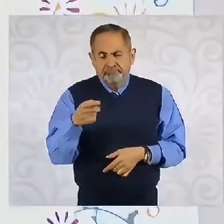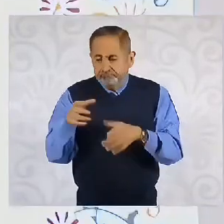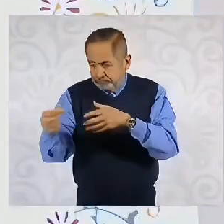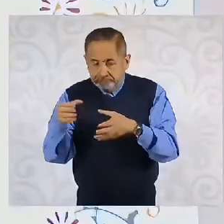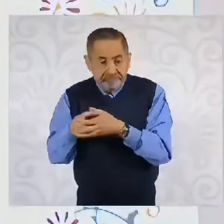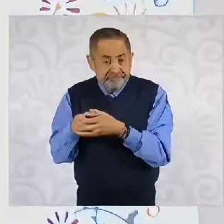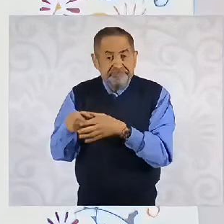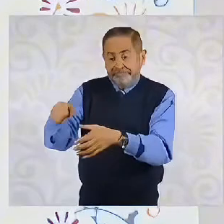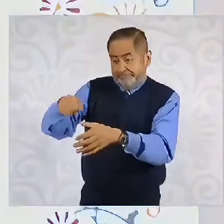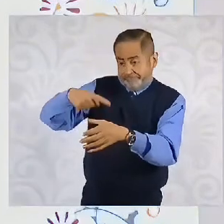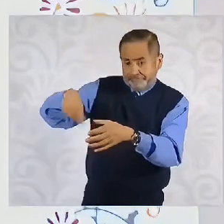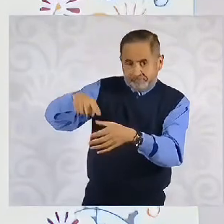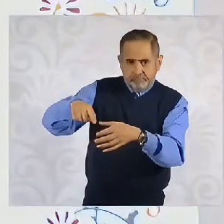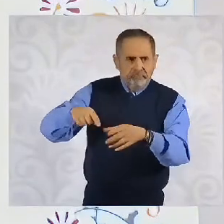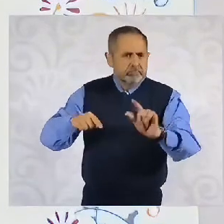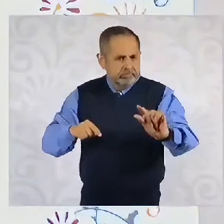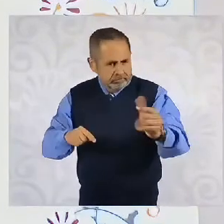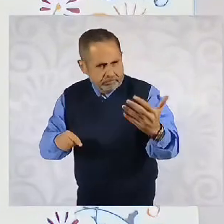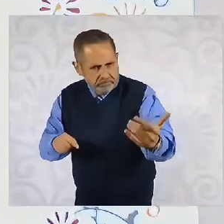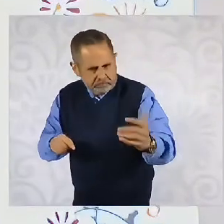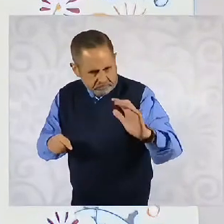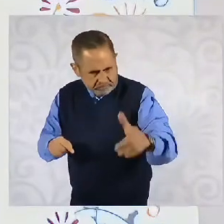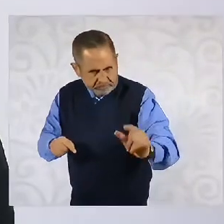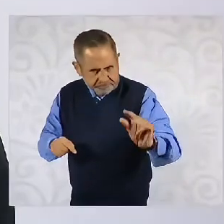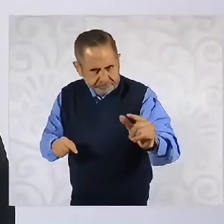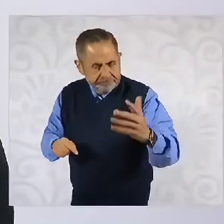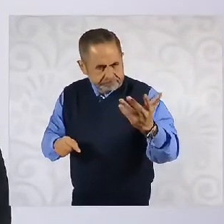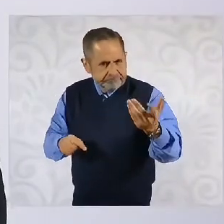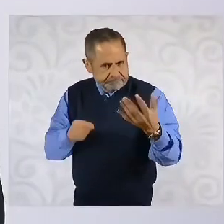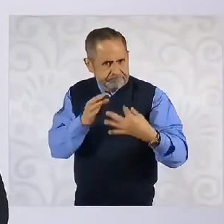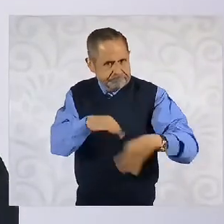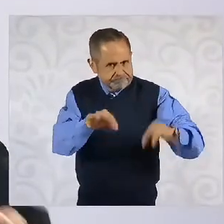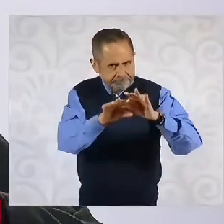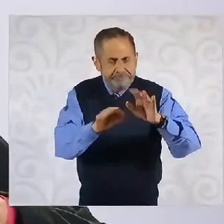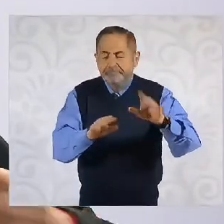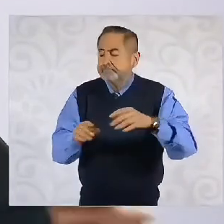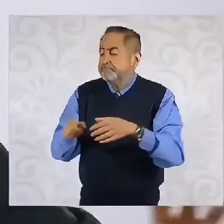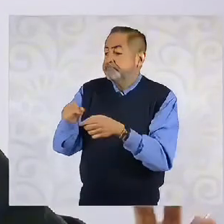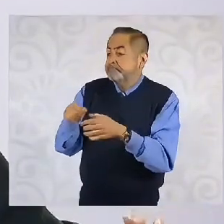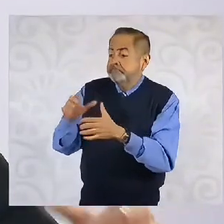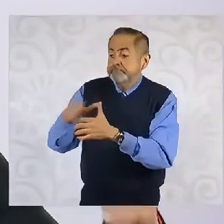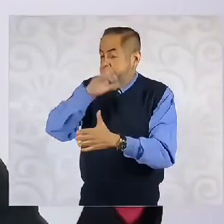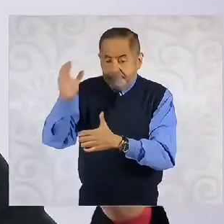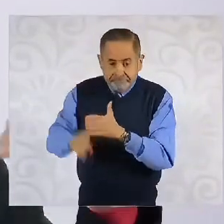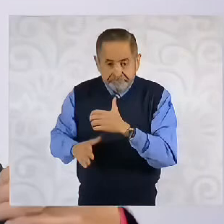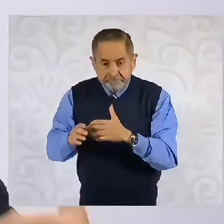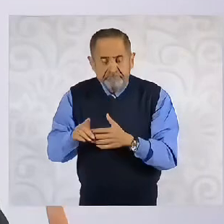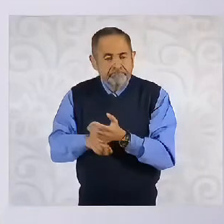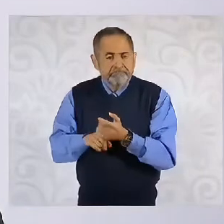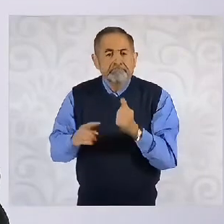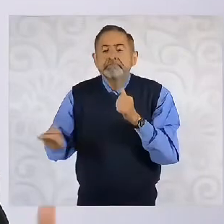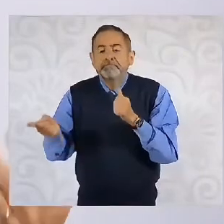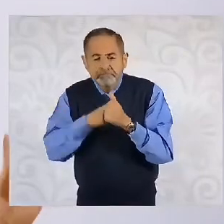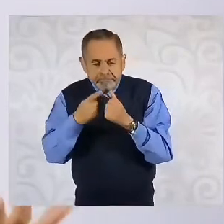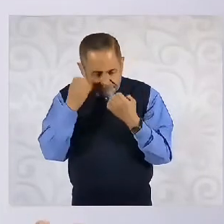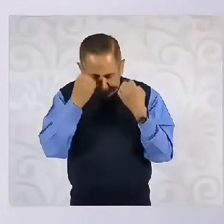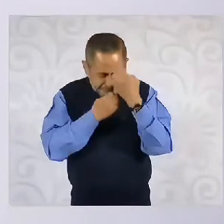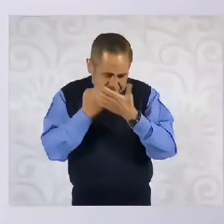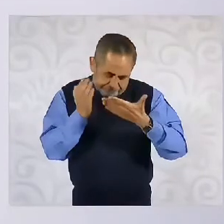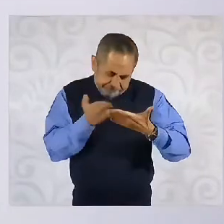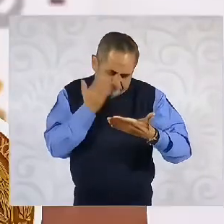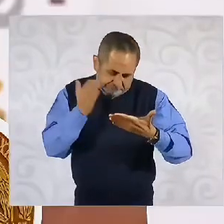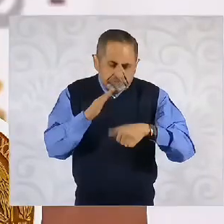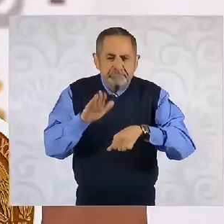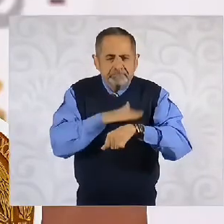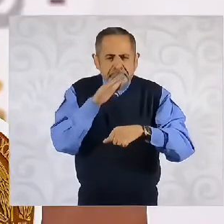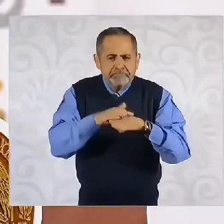Ellos... Permíteme que termine porque es importante que se... Entonces, primero se va a revisar, ¿cumple o